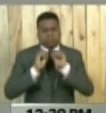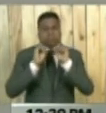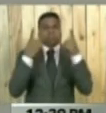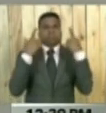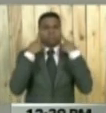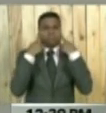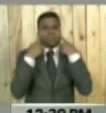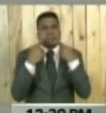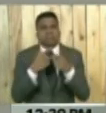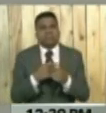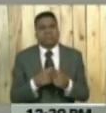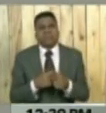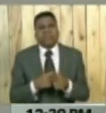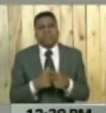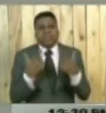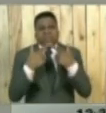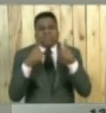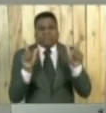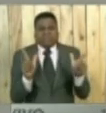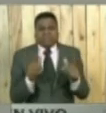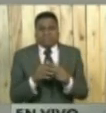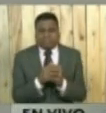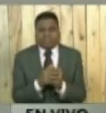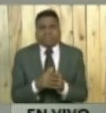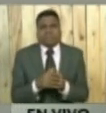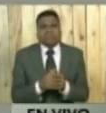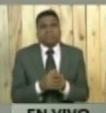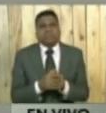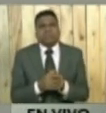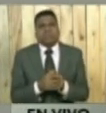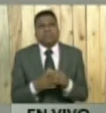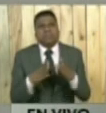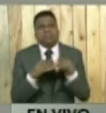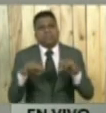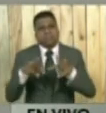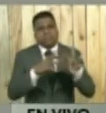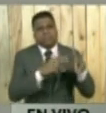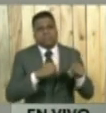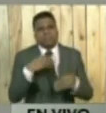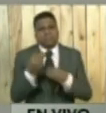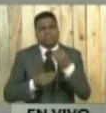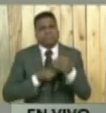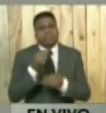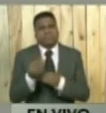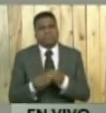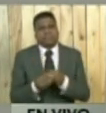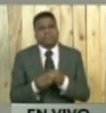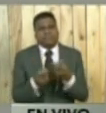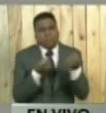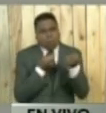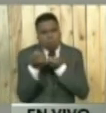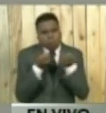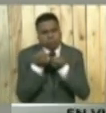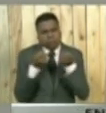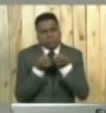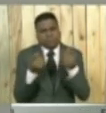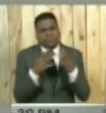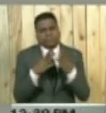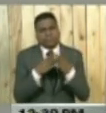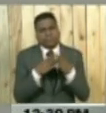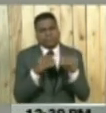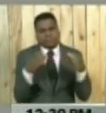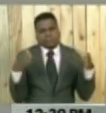liberar definitivamente esos territorios que se encuentran dominados por estas